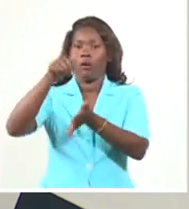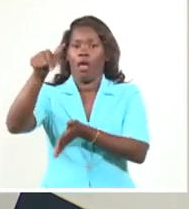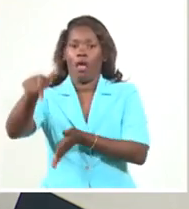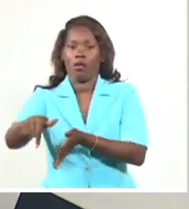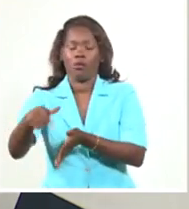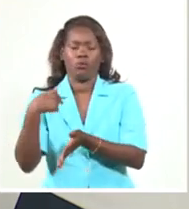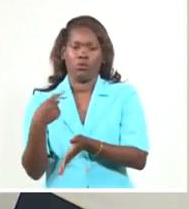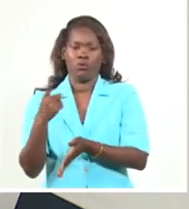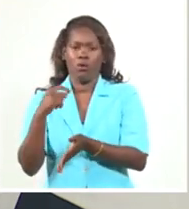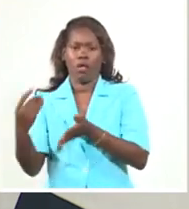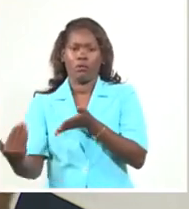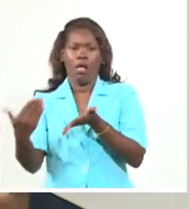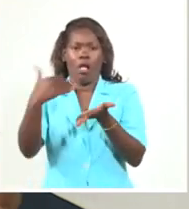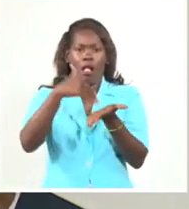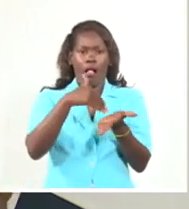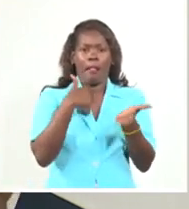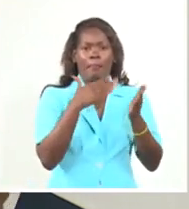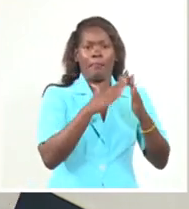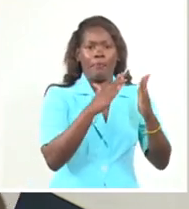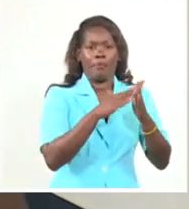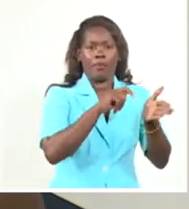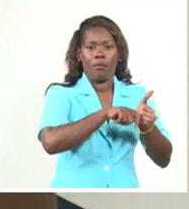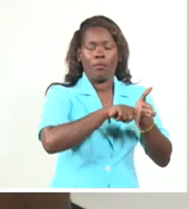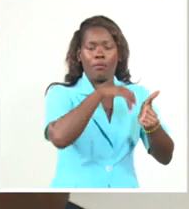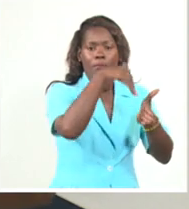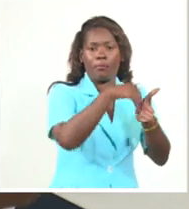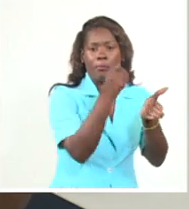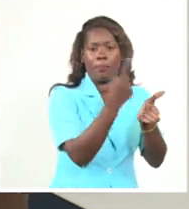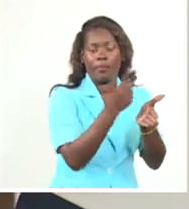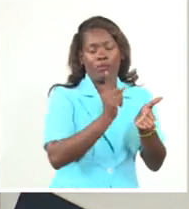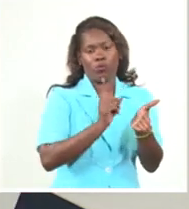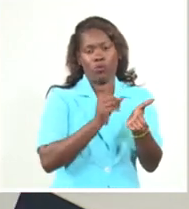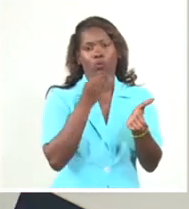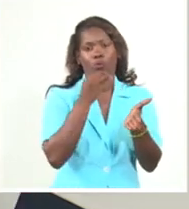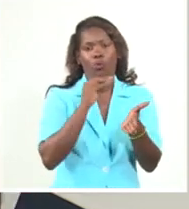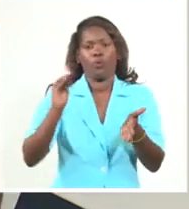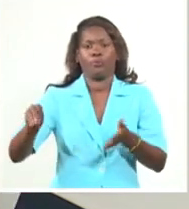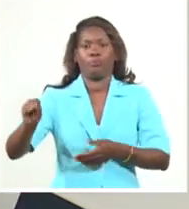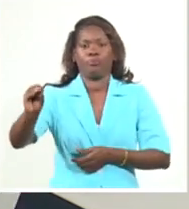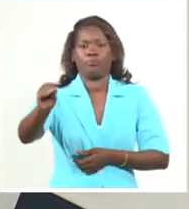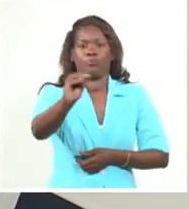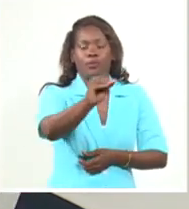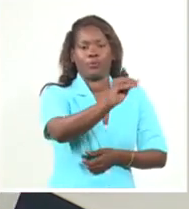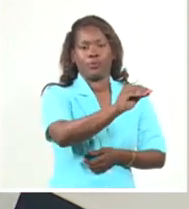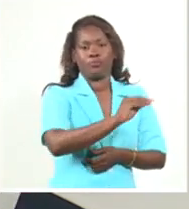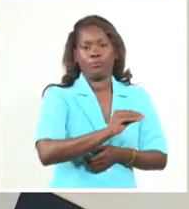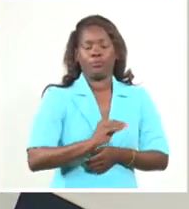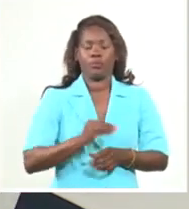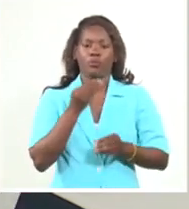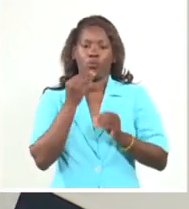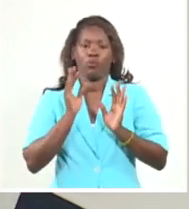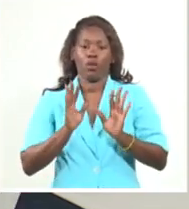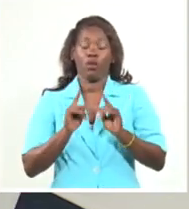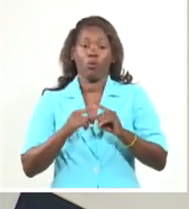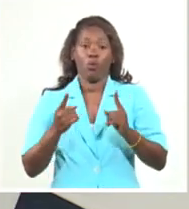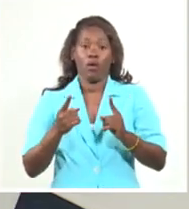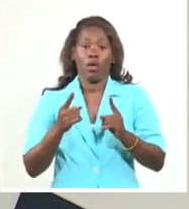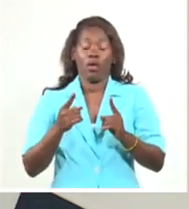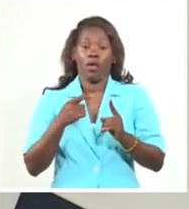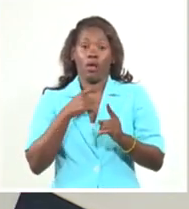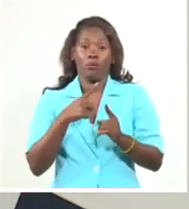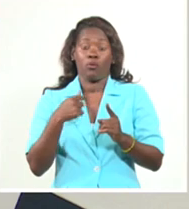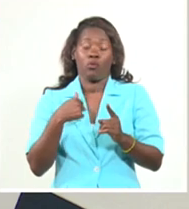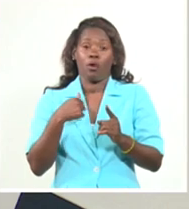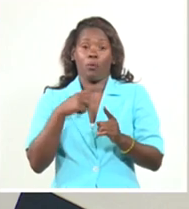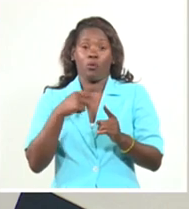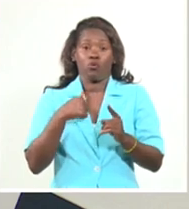votar en ese lugar donde se encuentran. No quiere decir que la votación es donde las personas prefieran. No, no. Si reside en su lugar, o sea, está en el